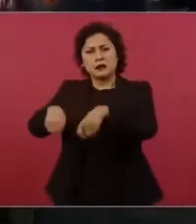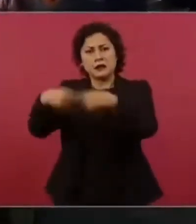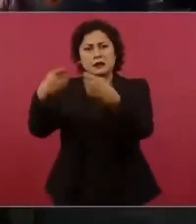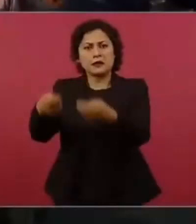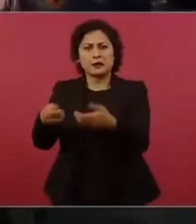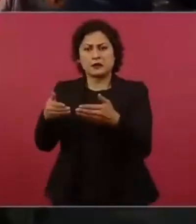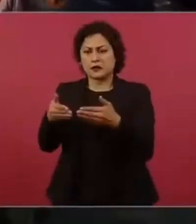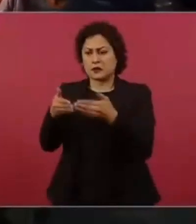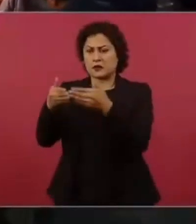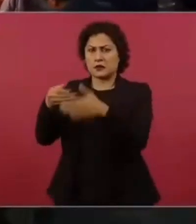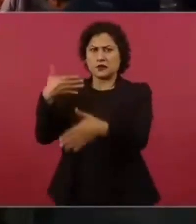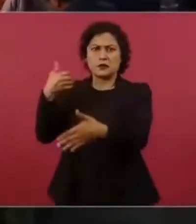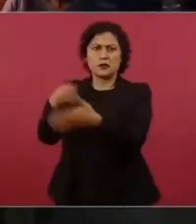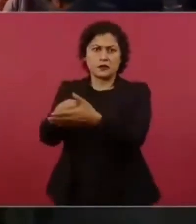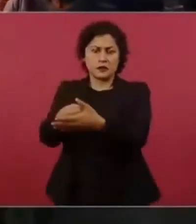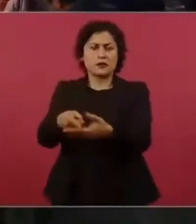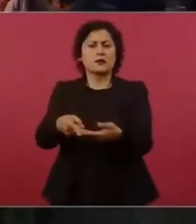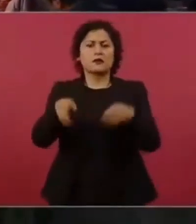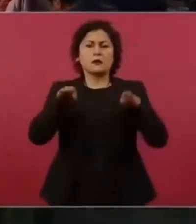aeropuertos,